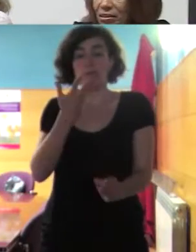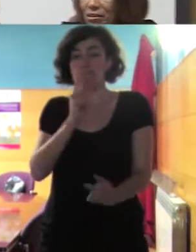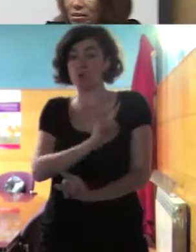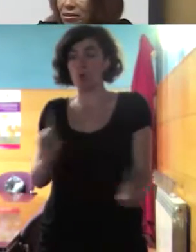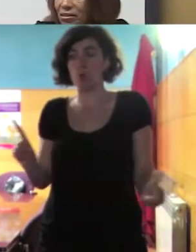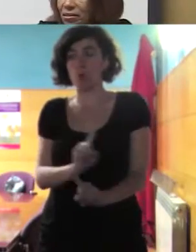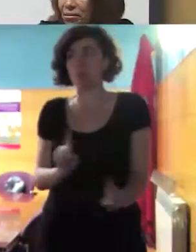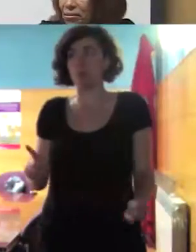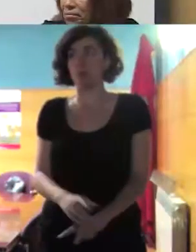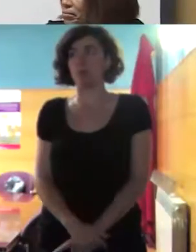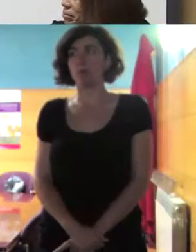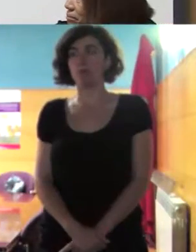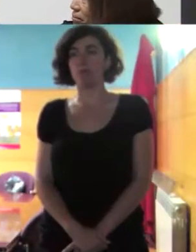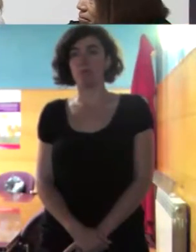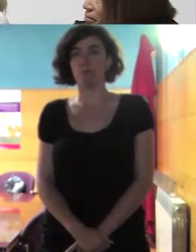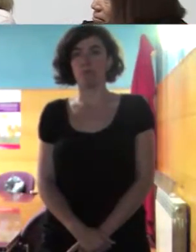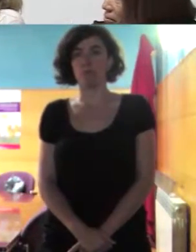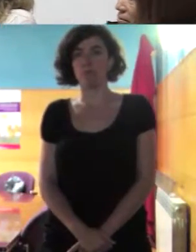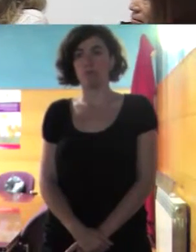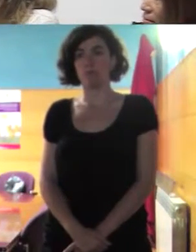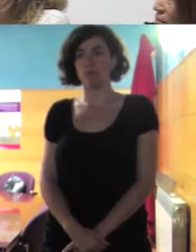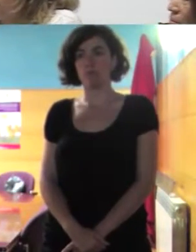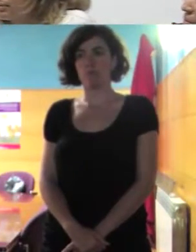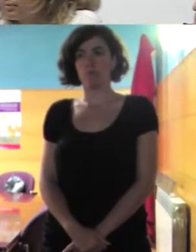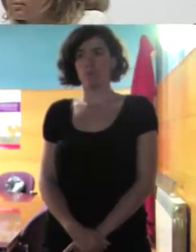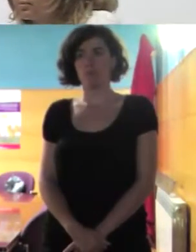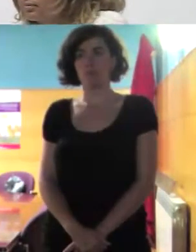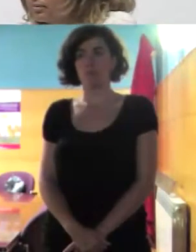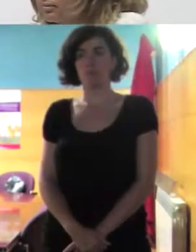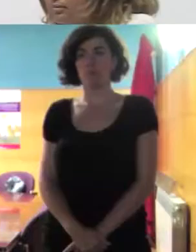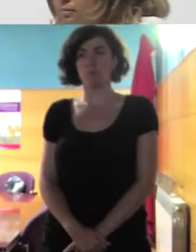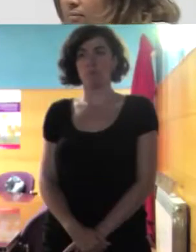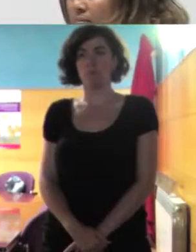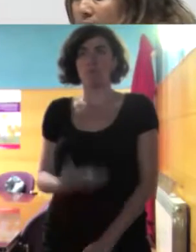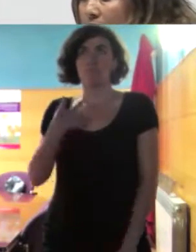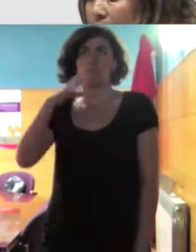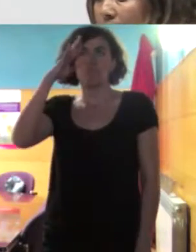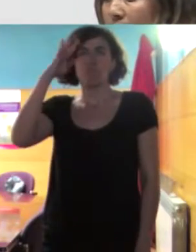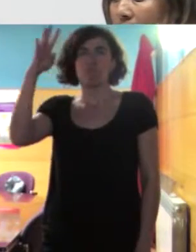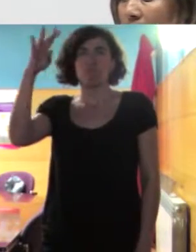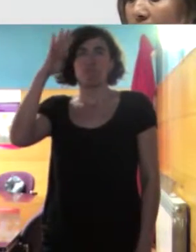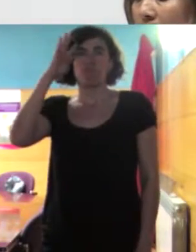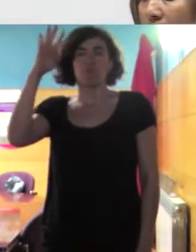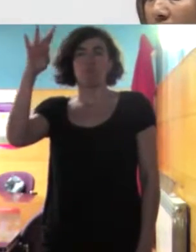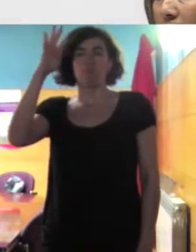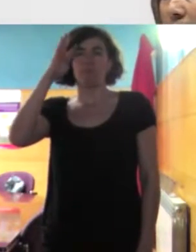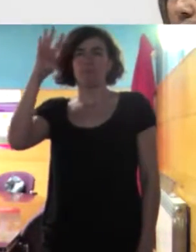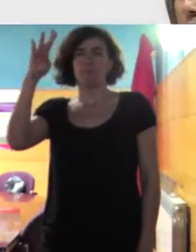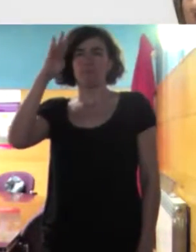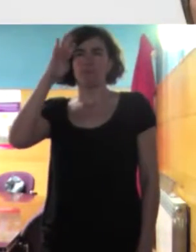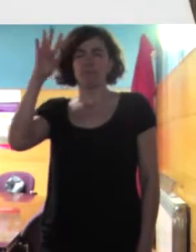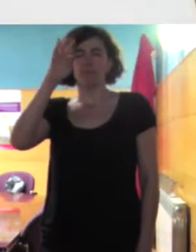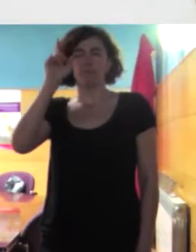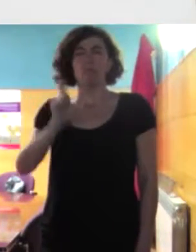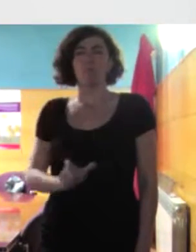yo de todas maneras así sin más me imagino que para algunas